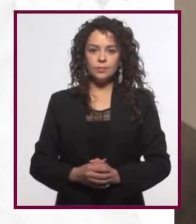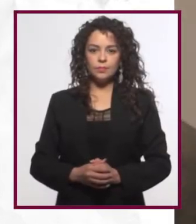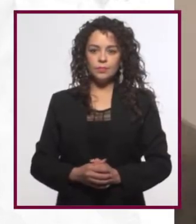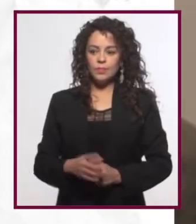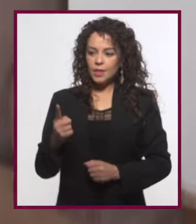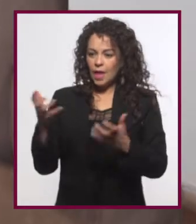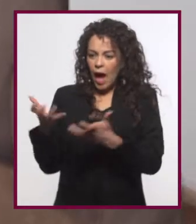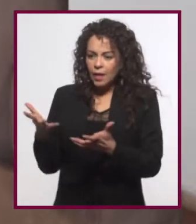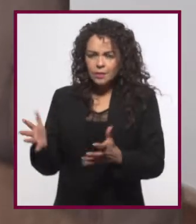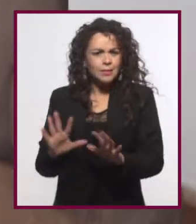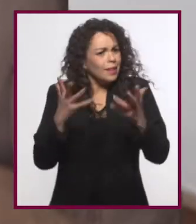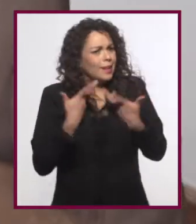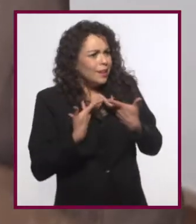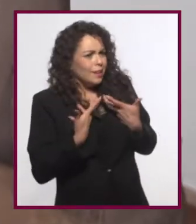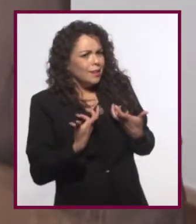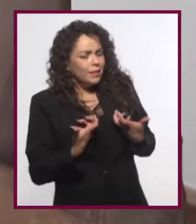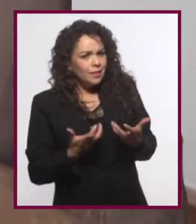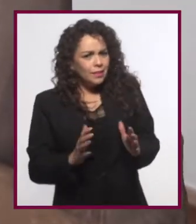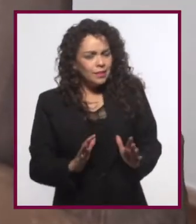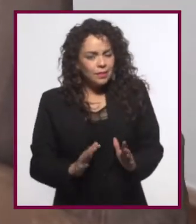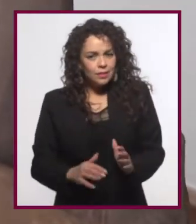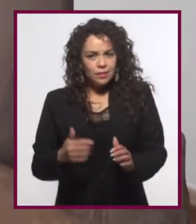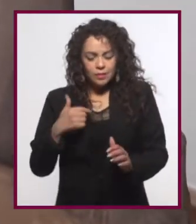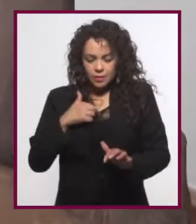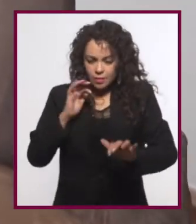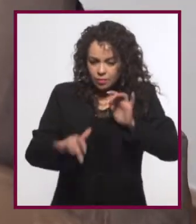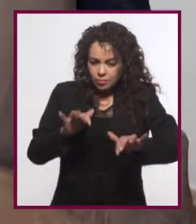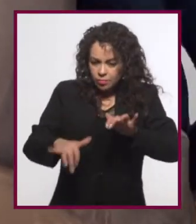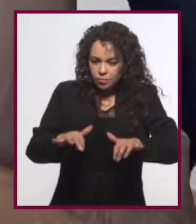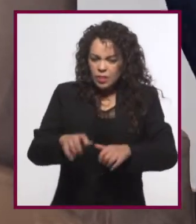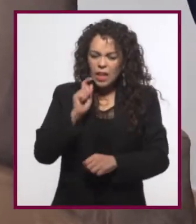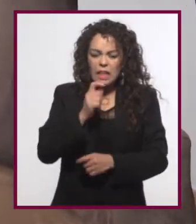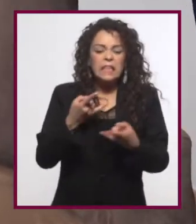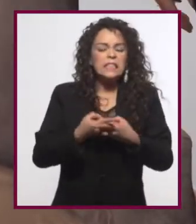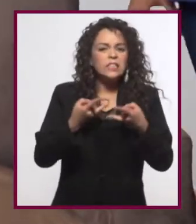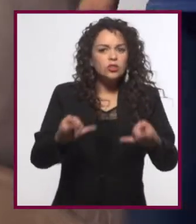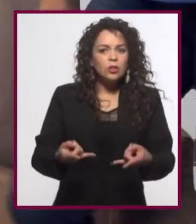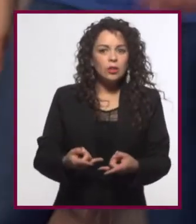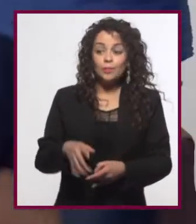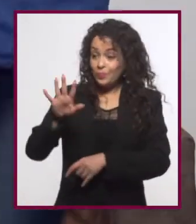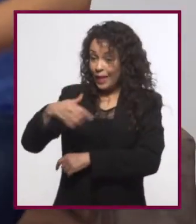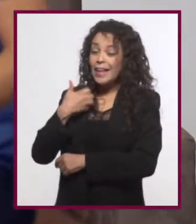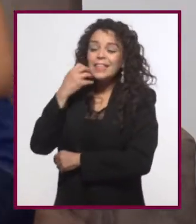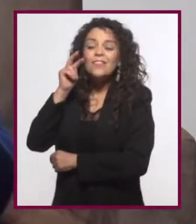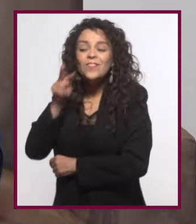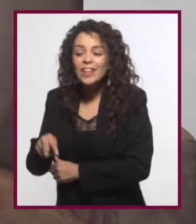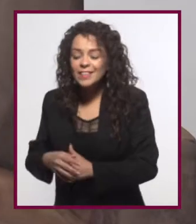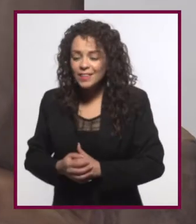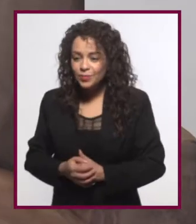What are you doing? I wrote a story. Let's see.